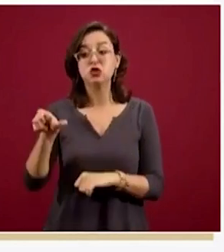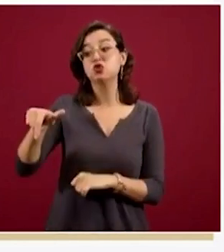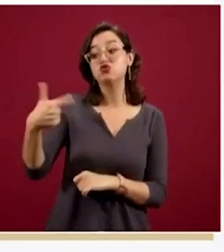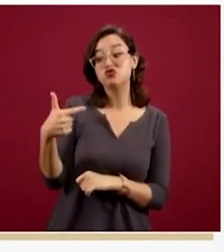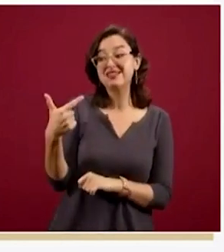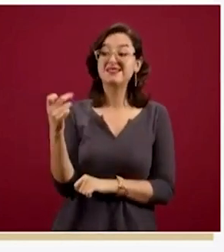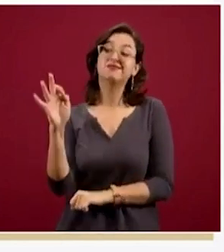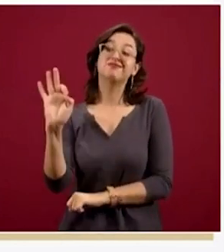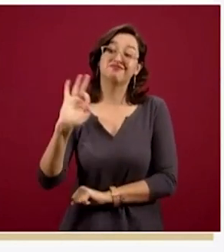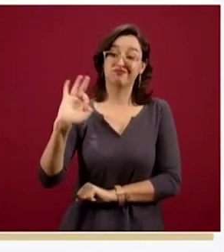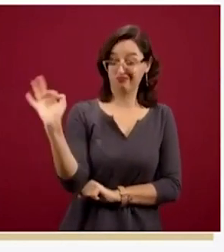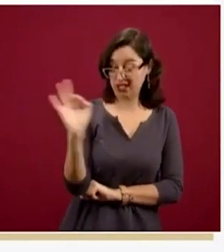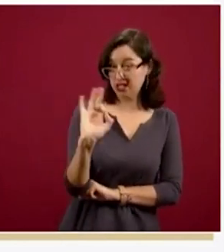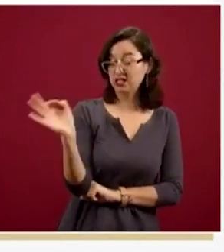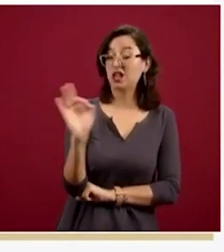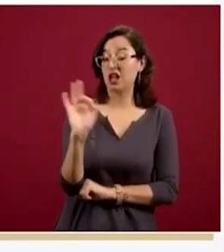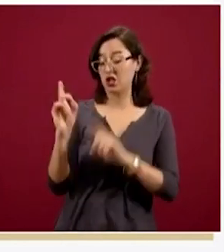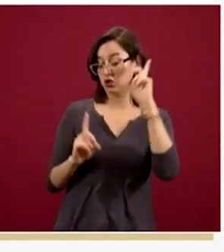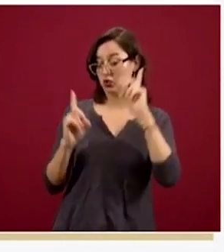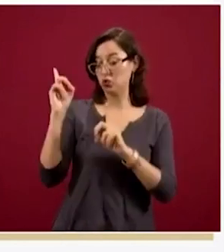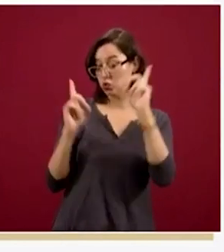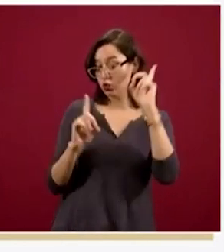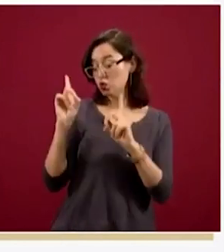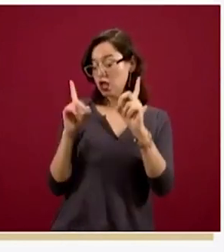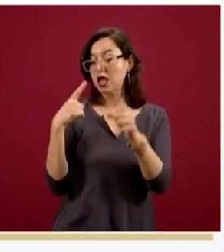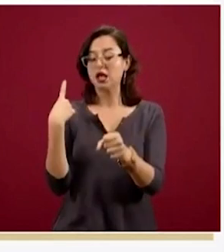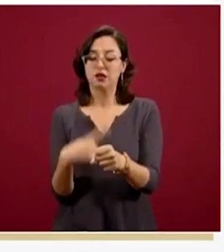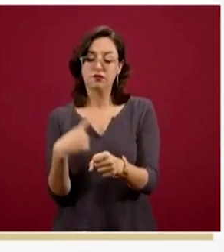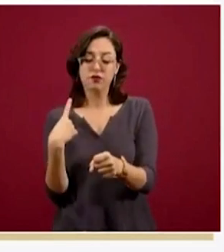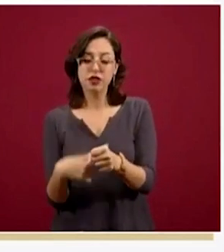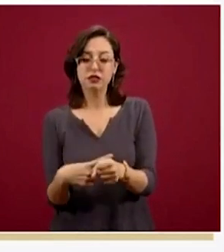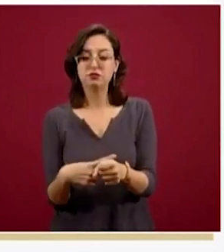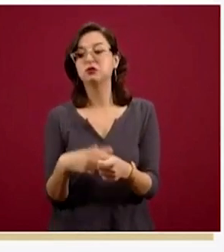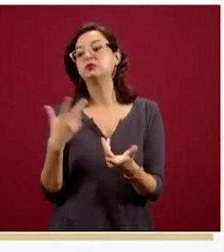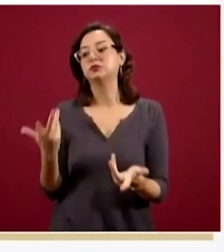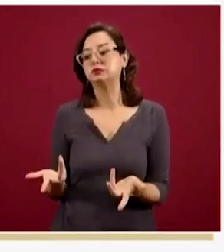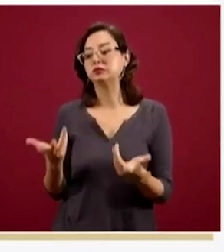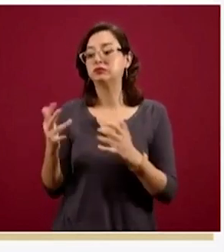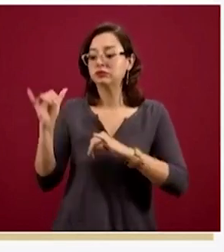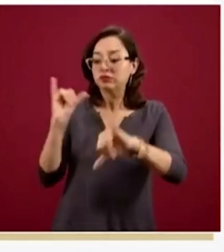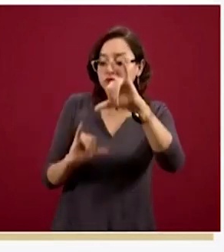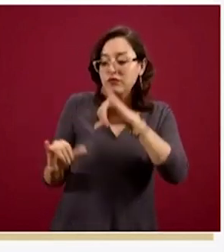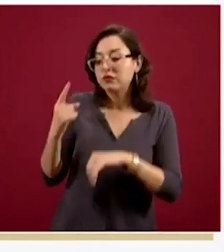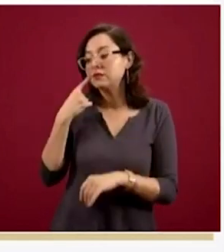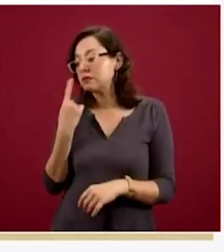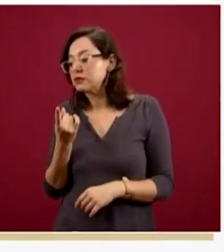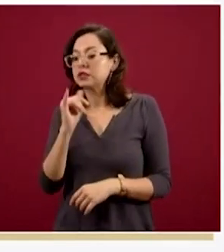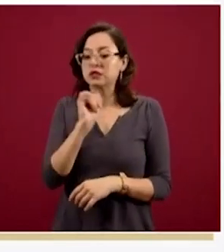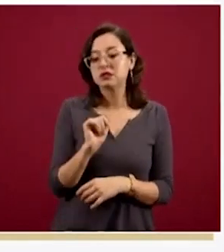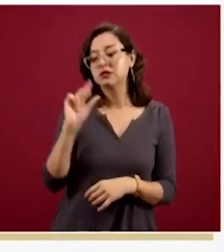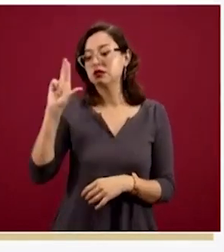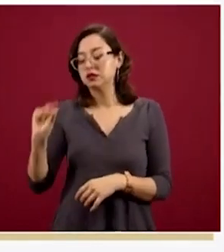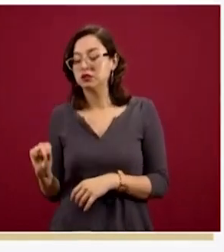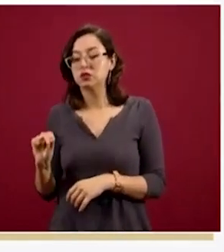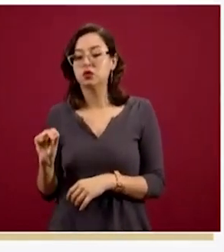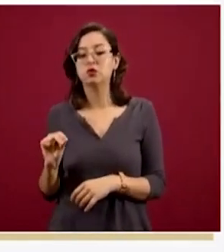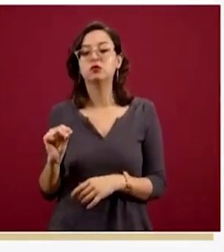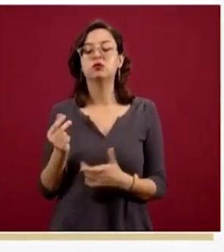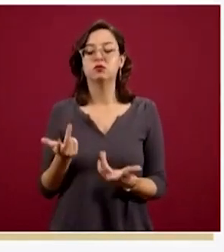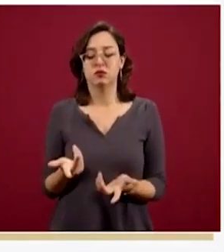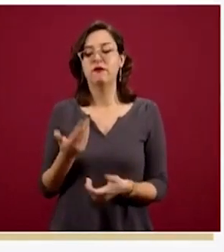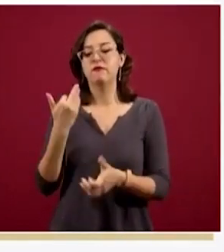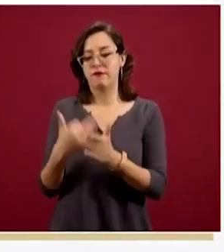sospechosos acumulados, que están en este caso pendientes de poder recibir un diagnóstico